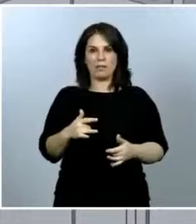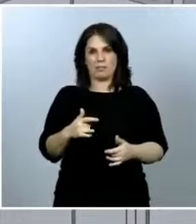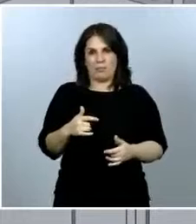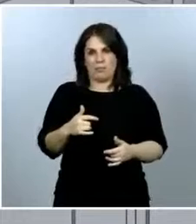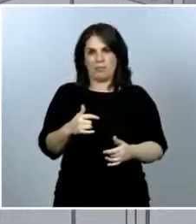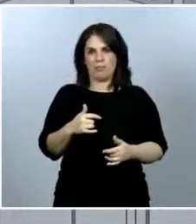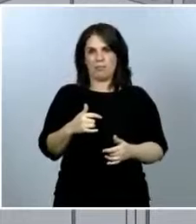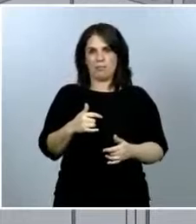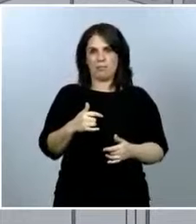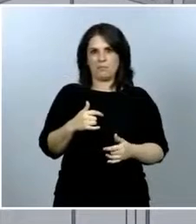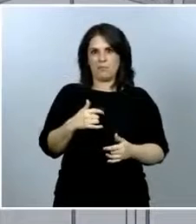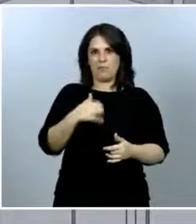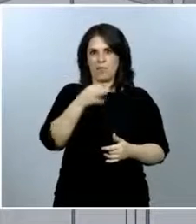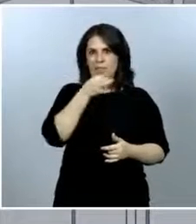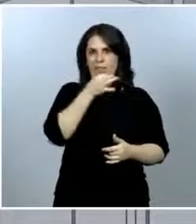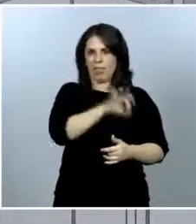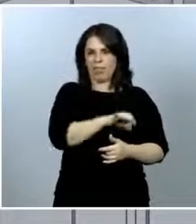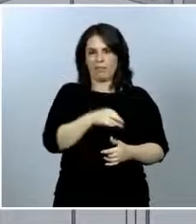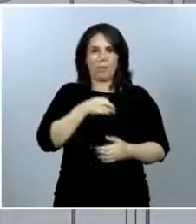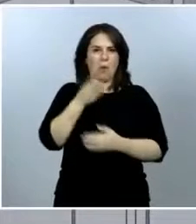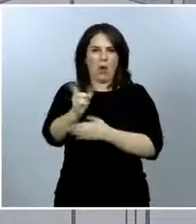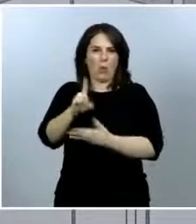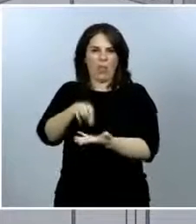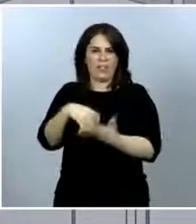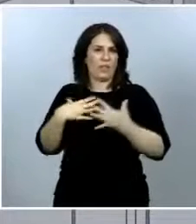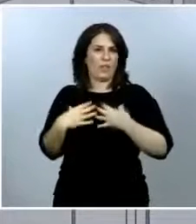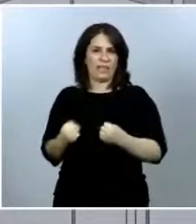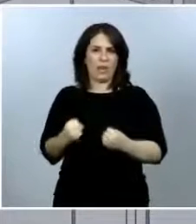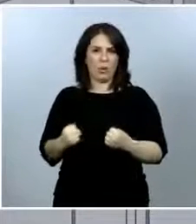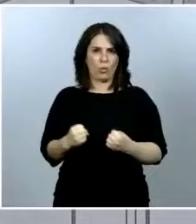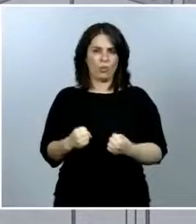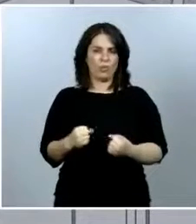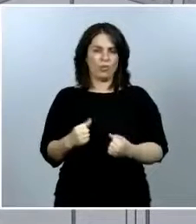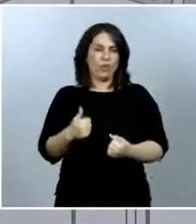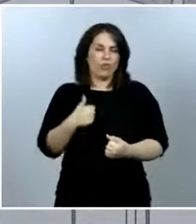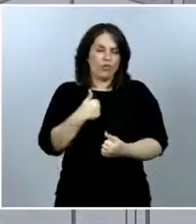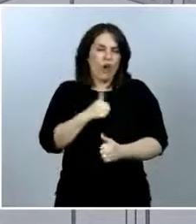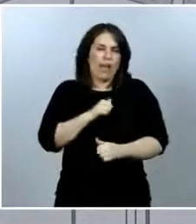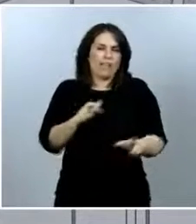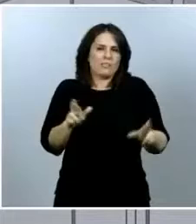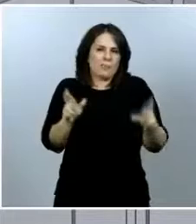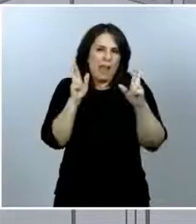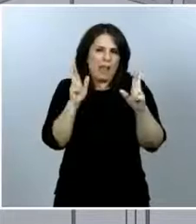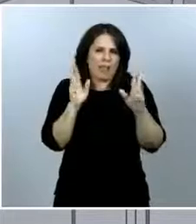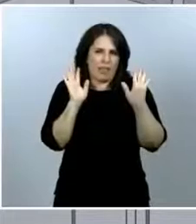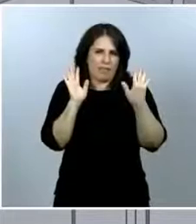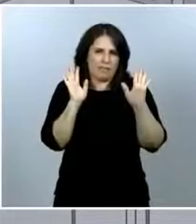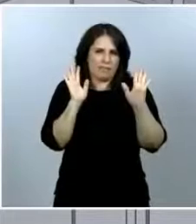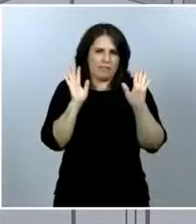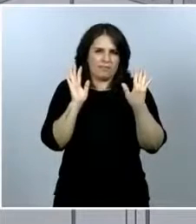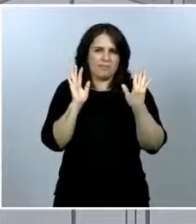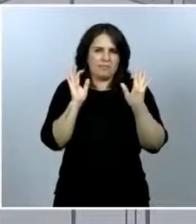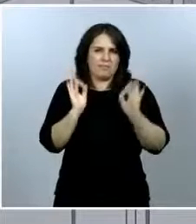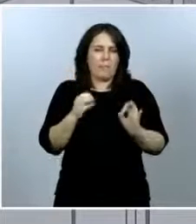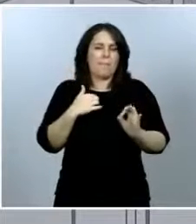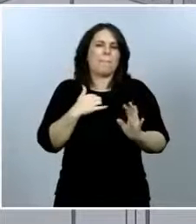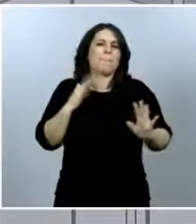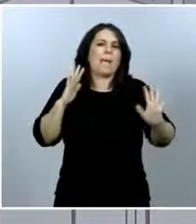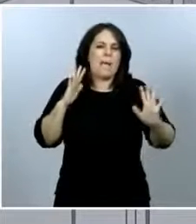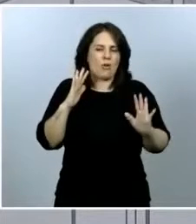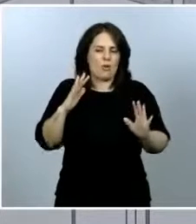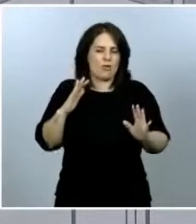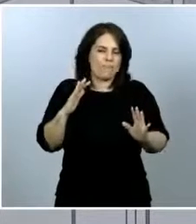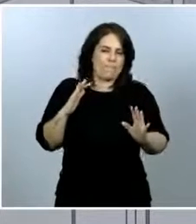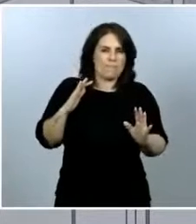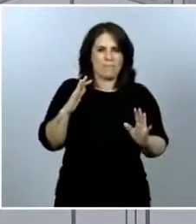rápidamente a los servicios sanitarios. Yo tengo la esperanza de que así sea, pero no las tengo todas conmigo. Yo creo que hemos estado haciendo un